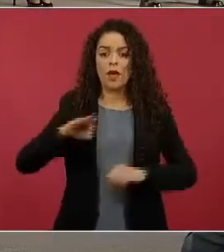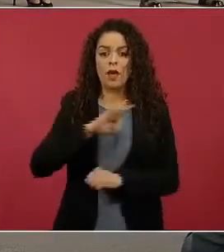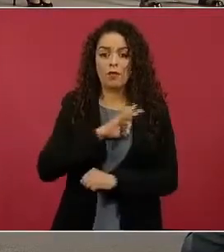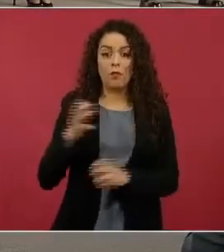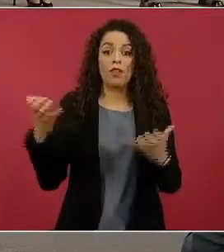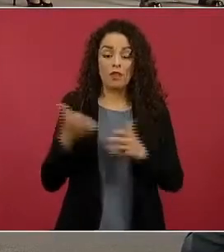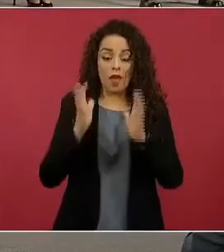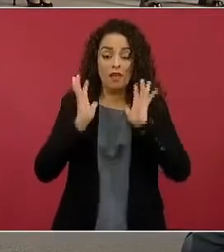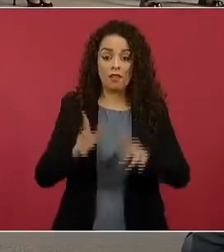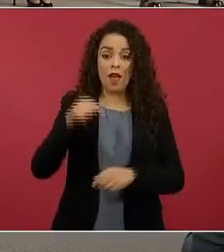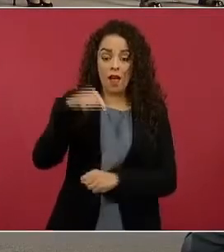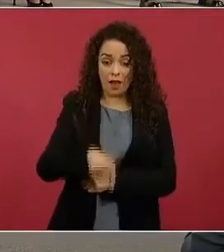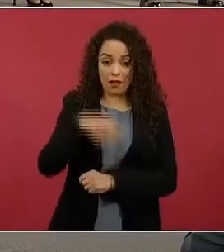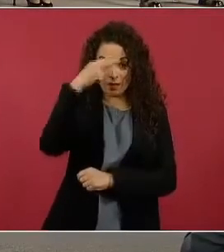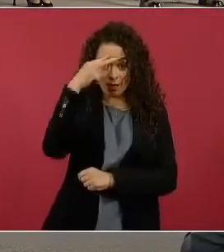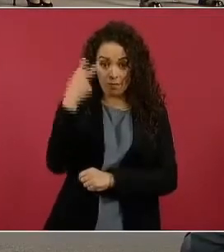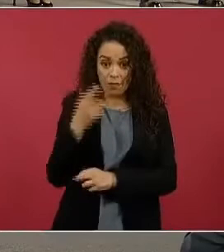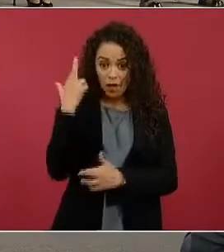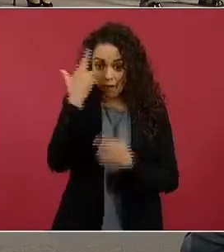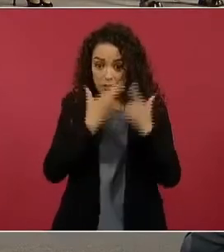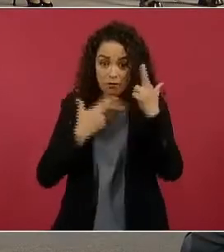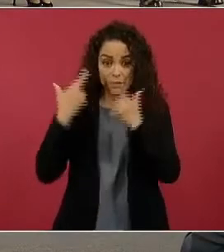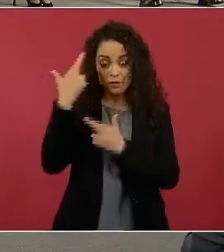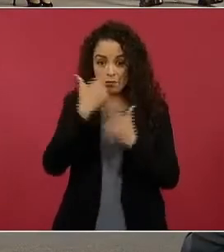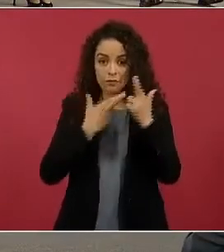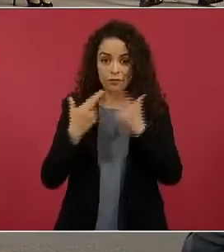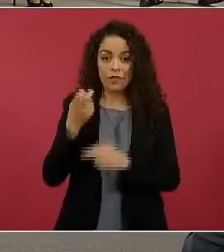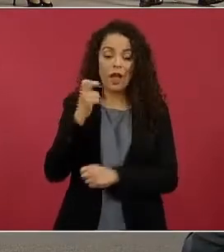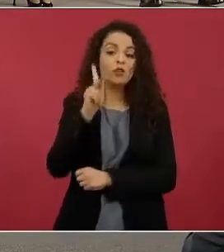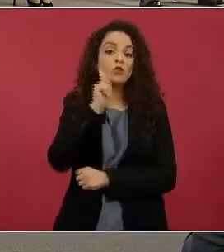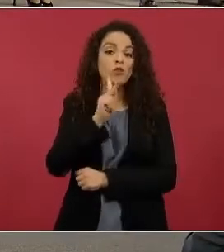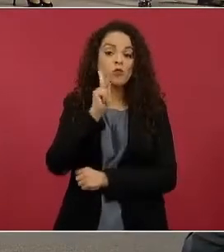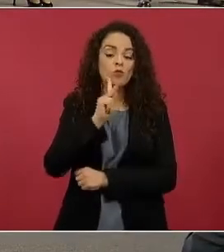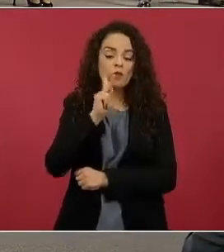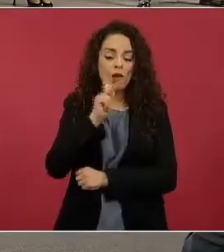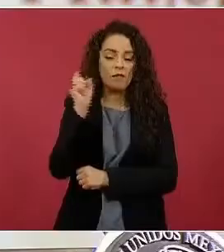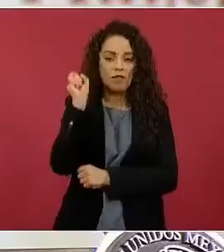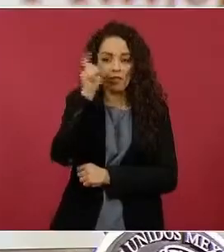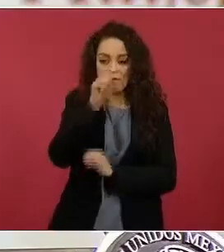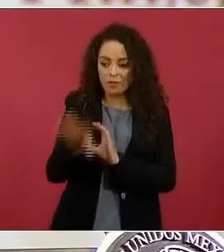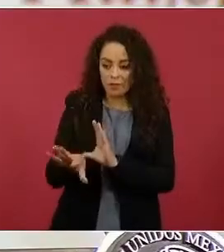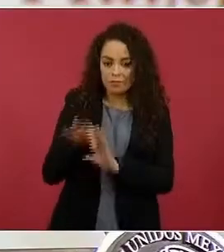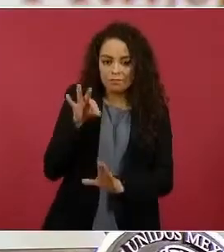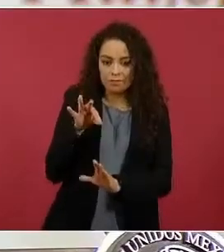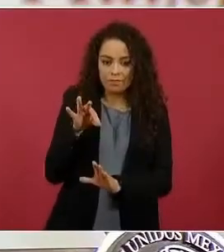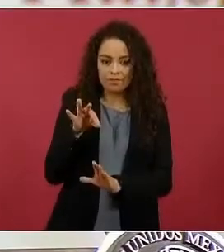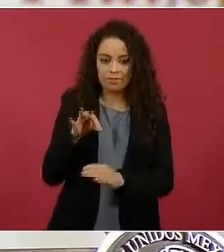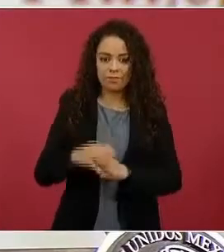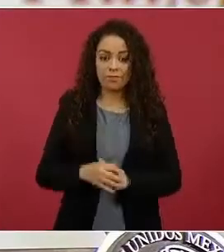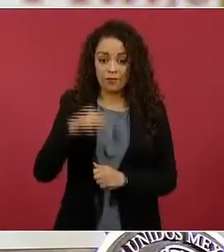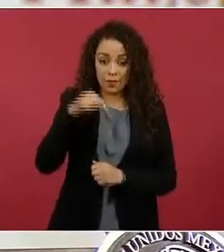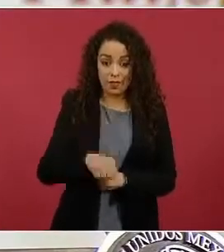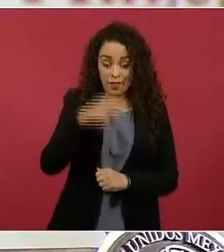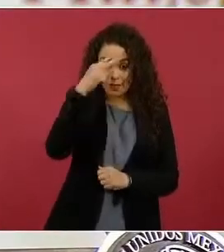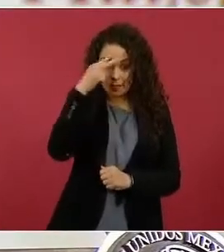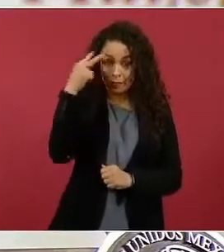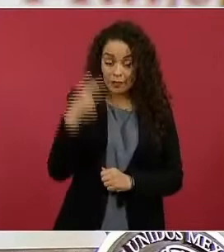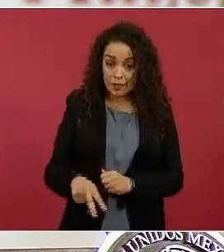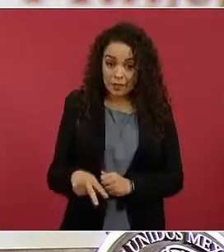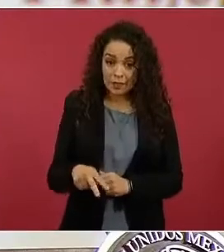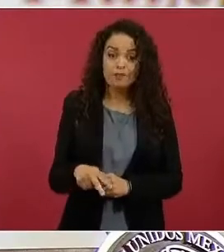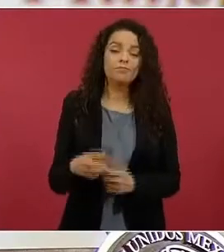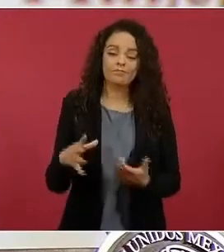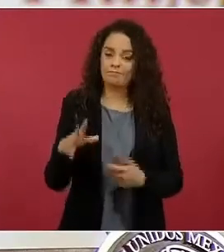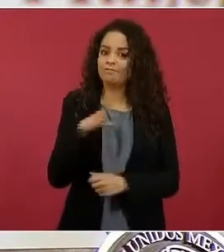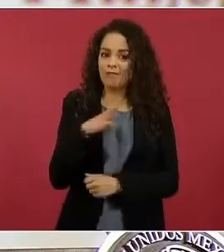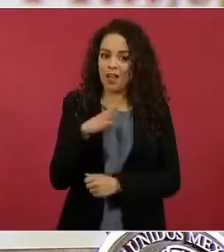nuestro país el análisis de muestras complejas. Es decir, queremos tener nuestro Innsbruck mexicano y para ello hay que